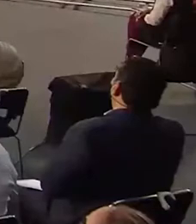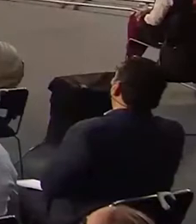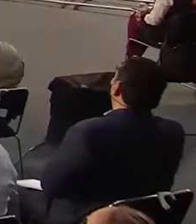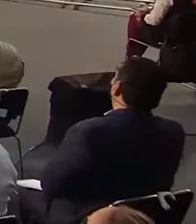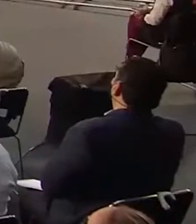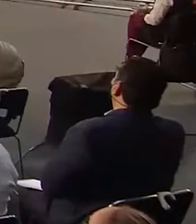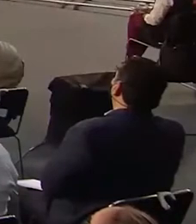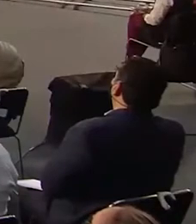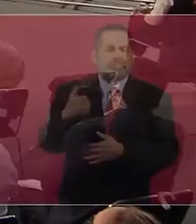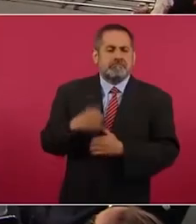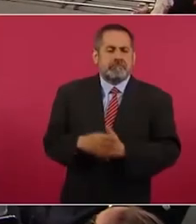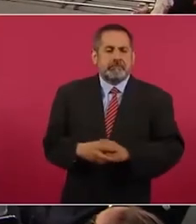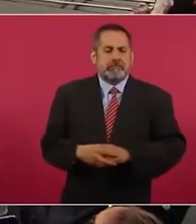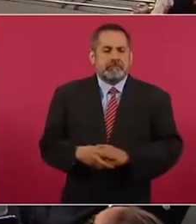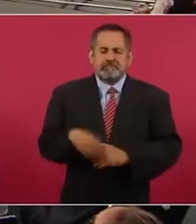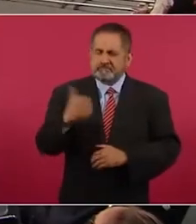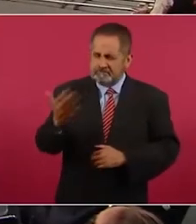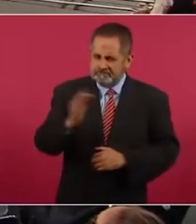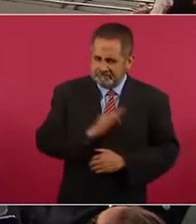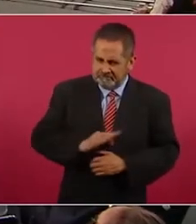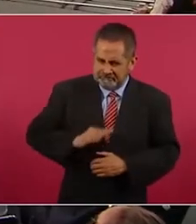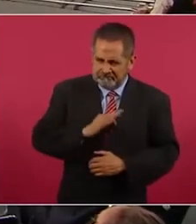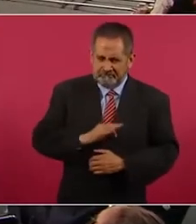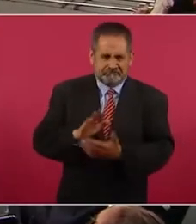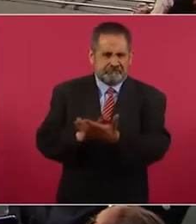Concesionarios Porque estoy Seguro